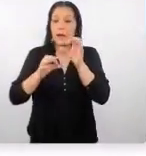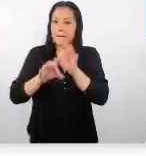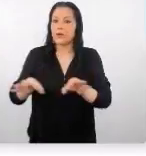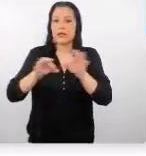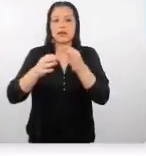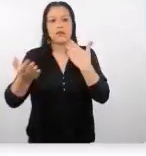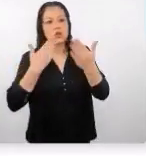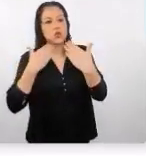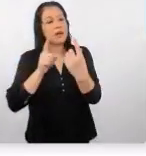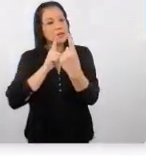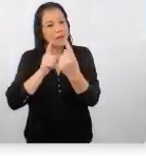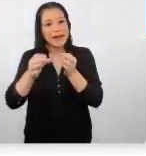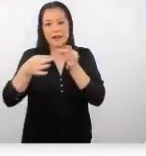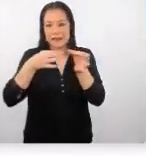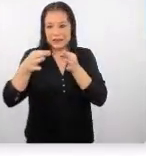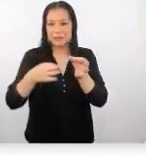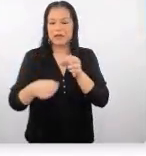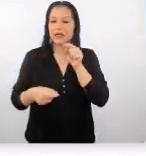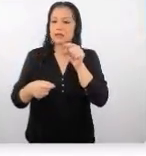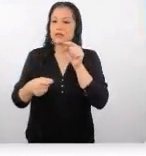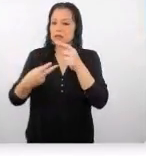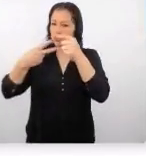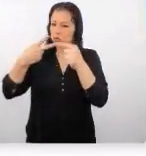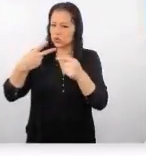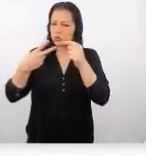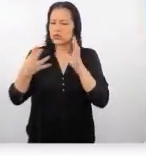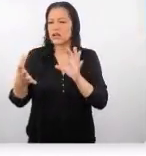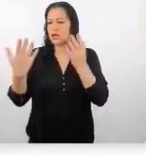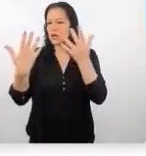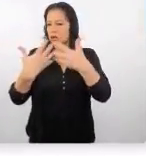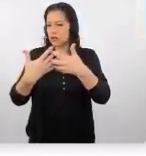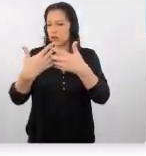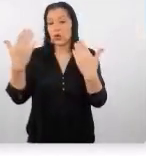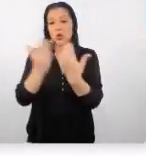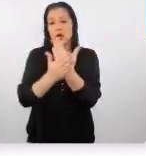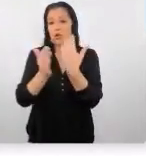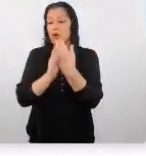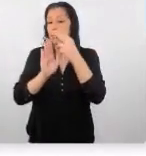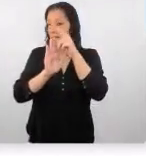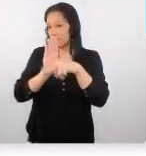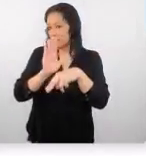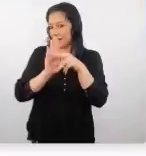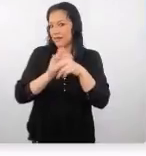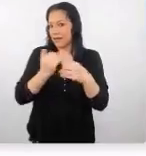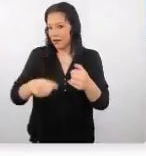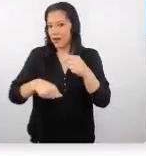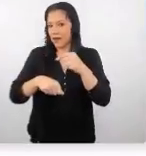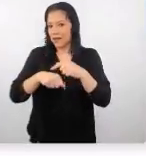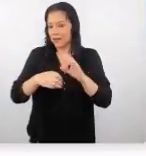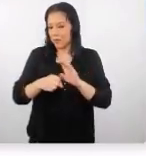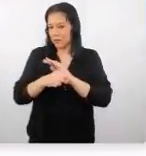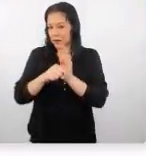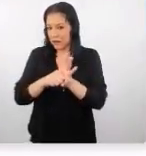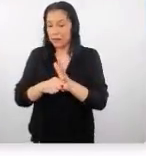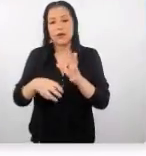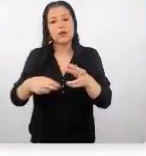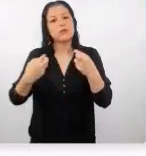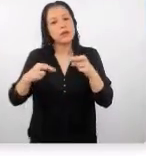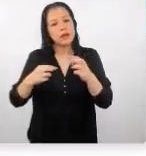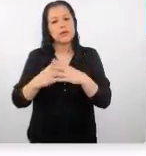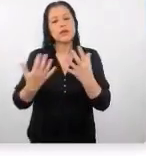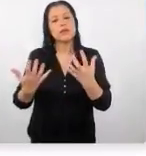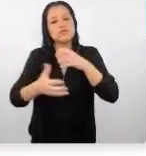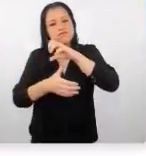turista y que justamente están muy asociados con la nueva normalidad porque nos permite convivir la